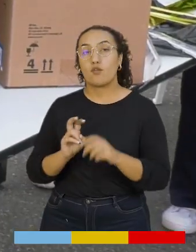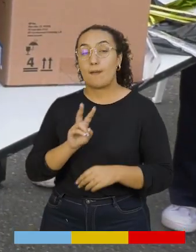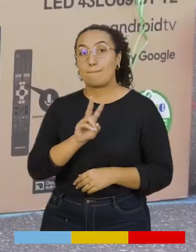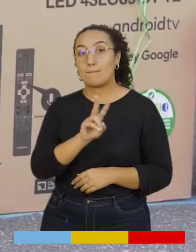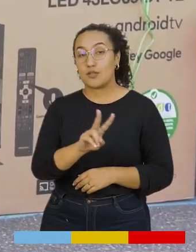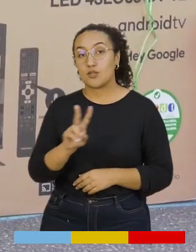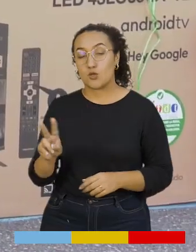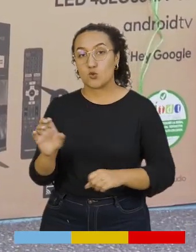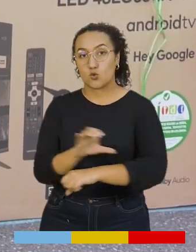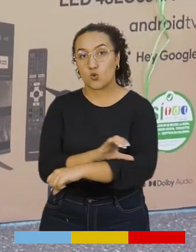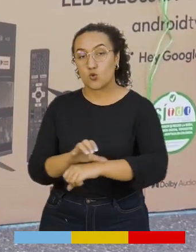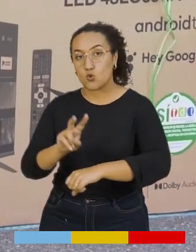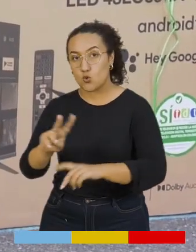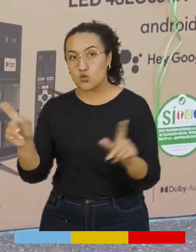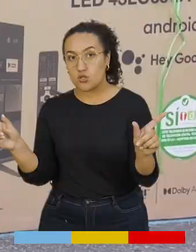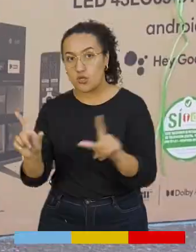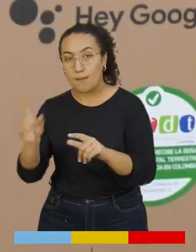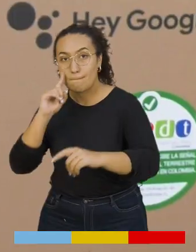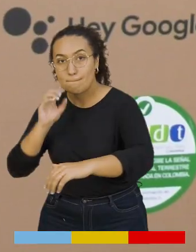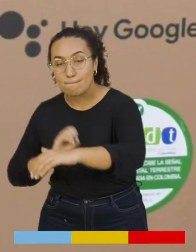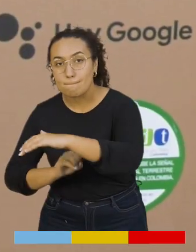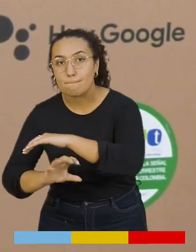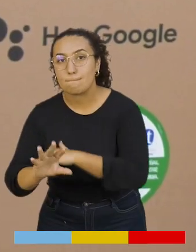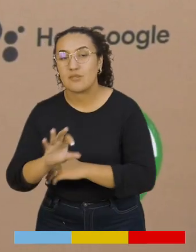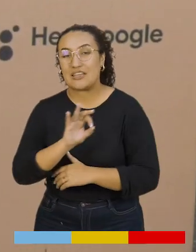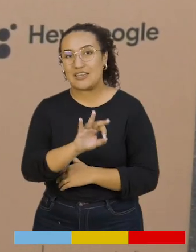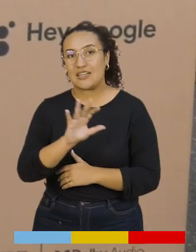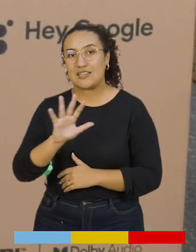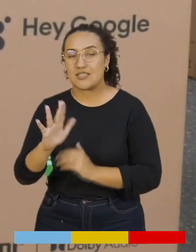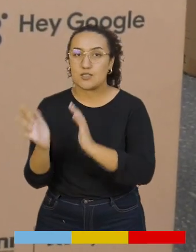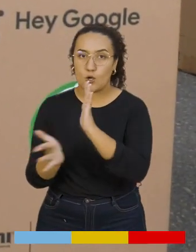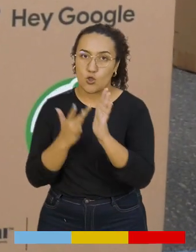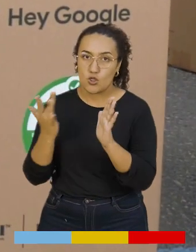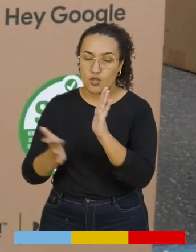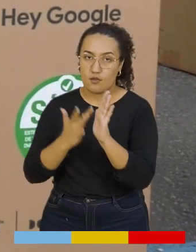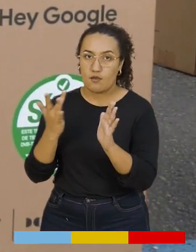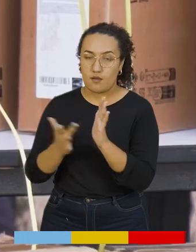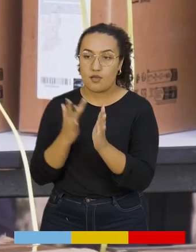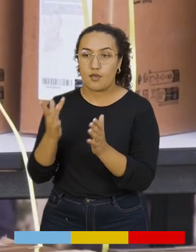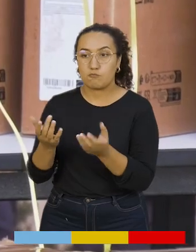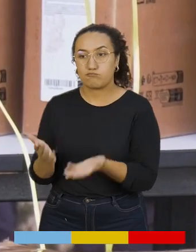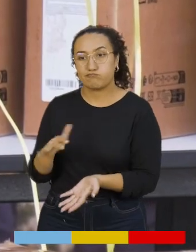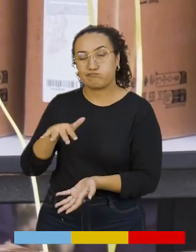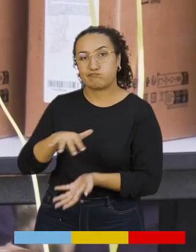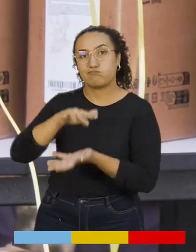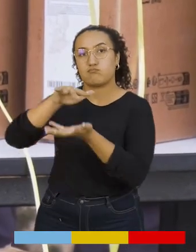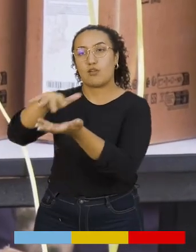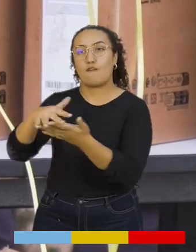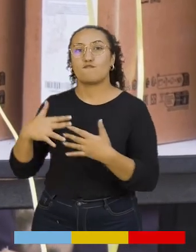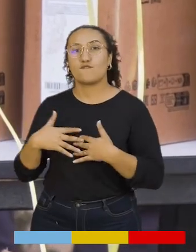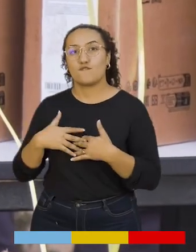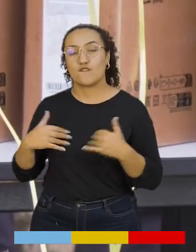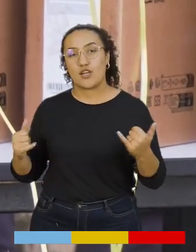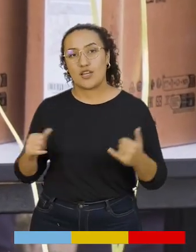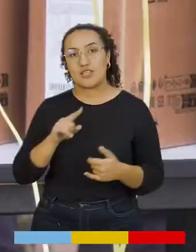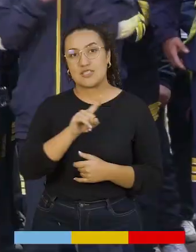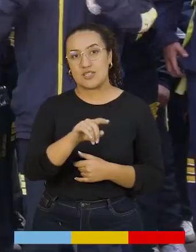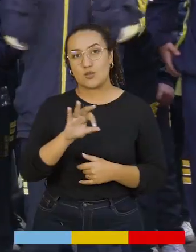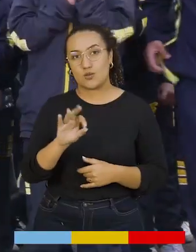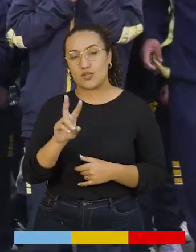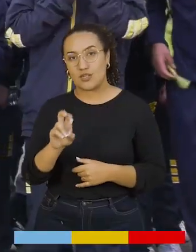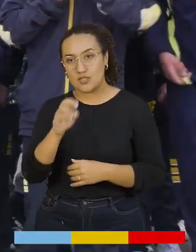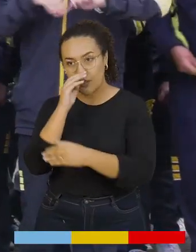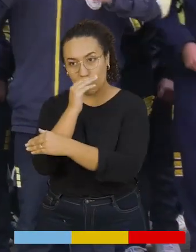computadores, dos televisores, un proyector, un multifuncional y 35 tabletas que hizo feliz a